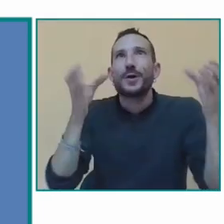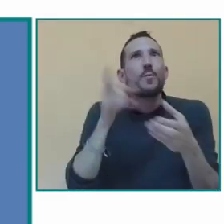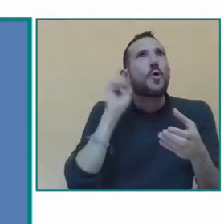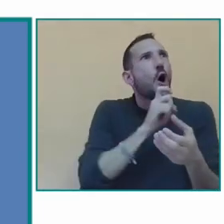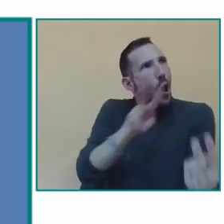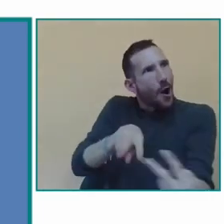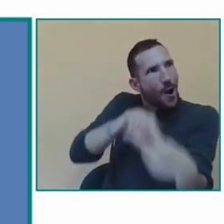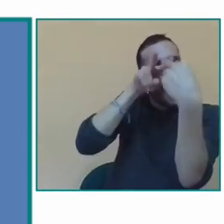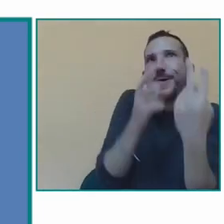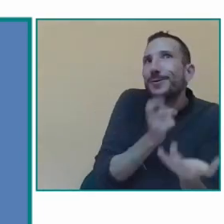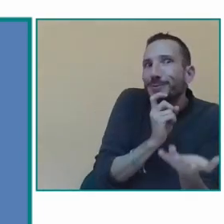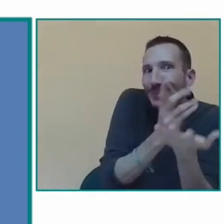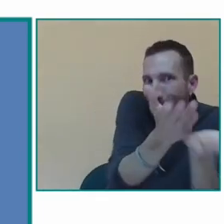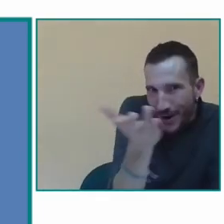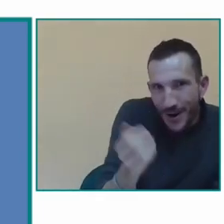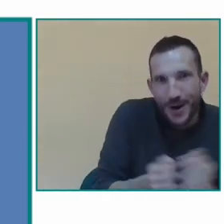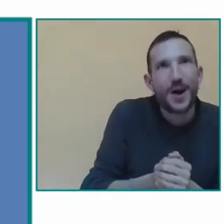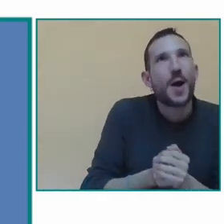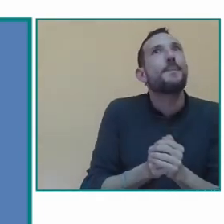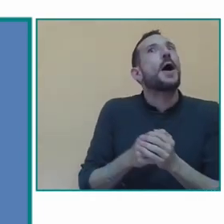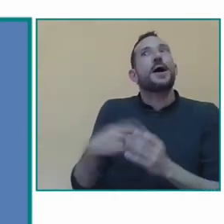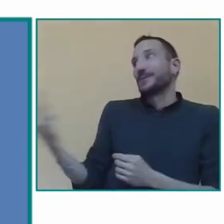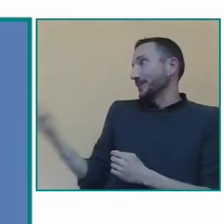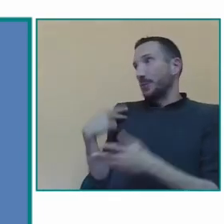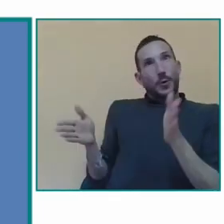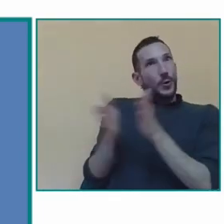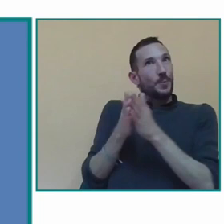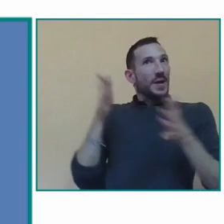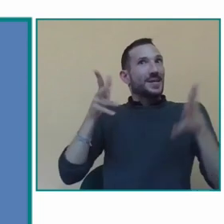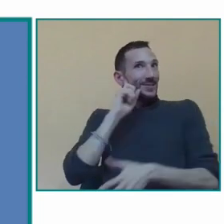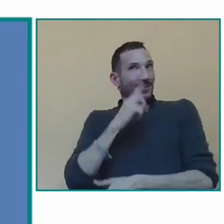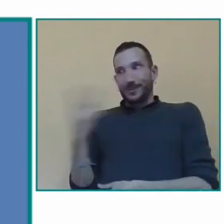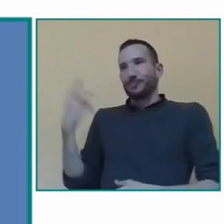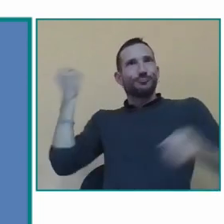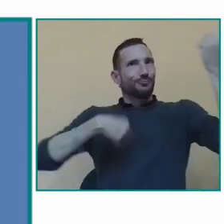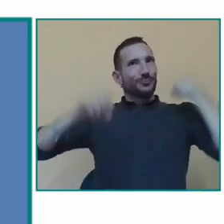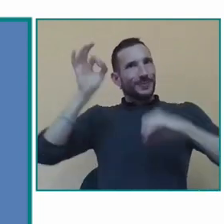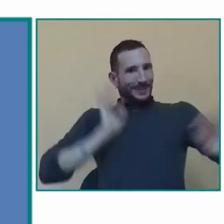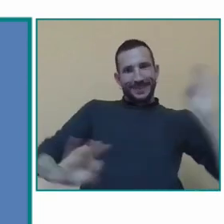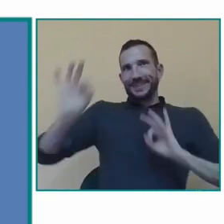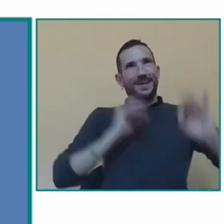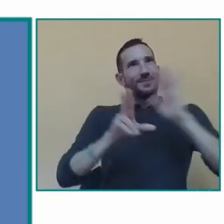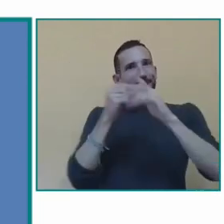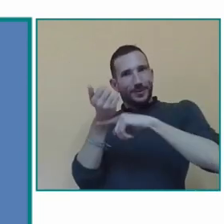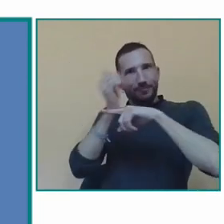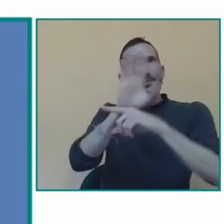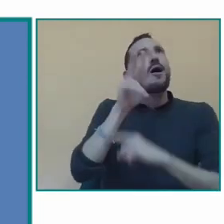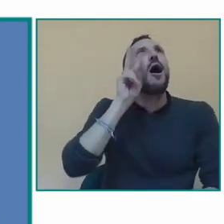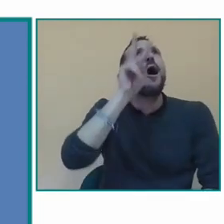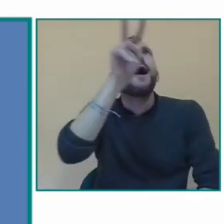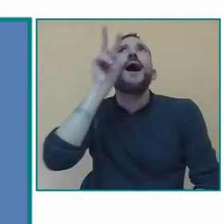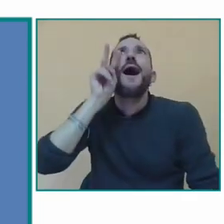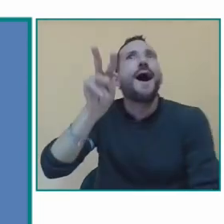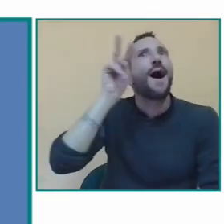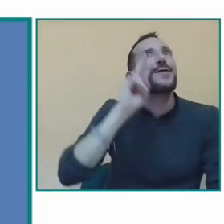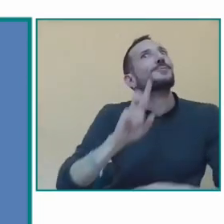lengua de signos es un momento muy importante para lograr una sensibilización para que se den cuenta que es necesario una atención visual para comprender a